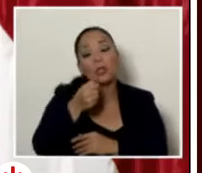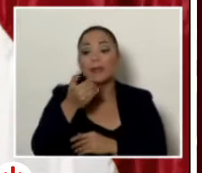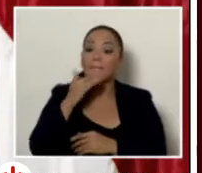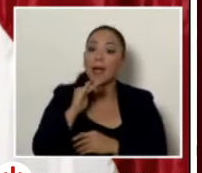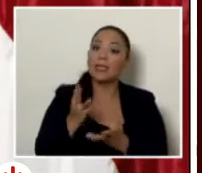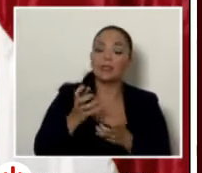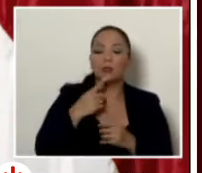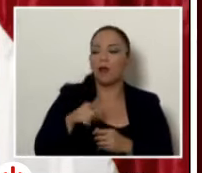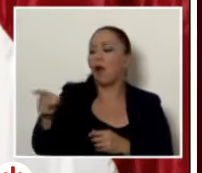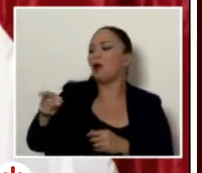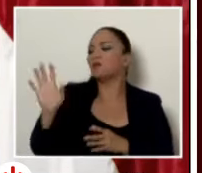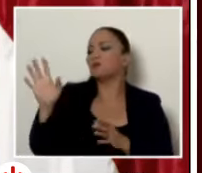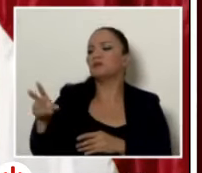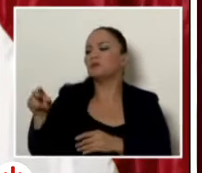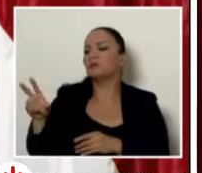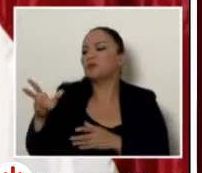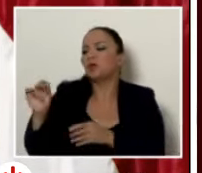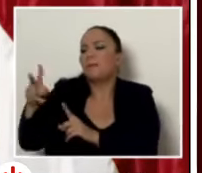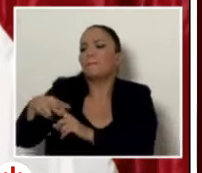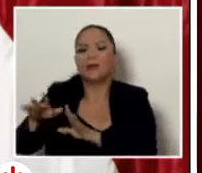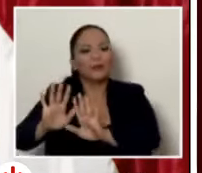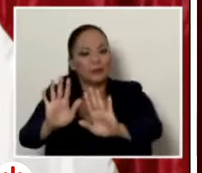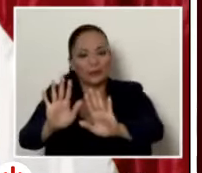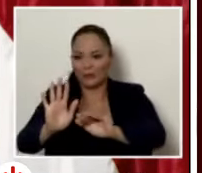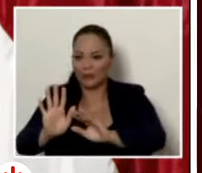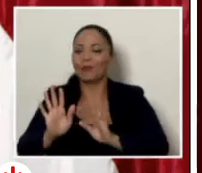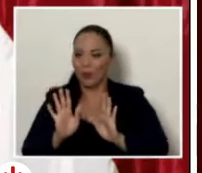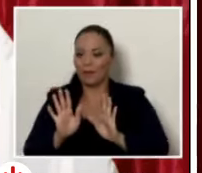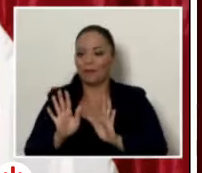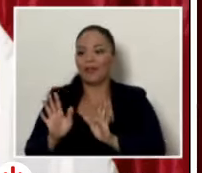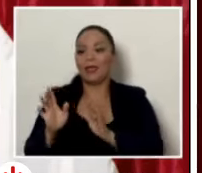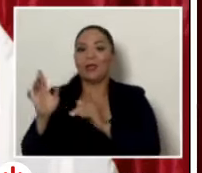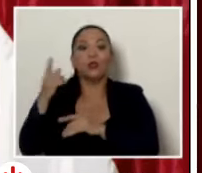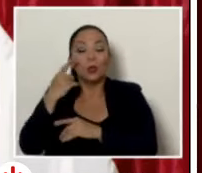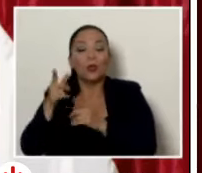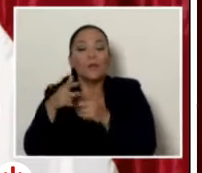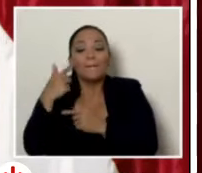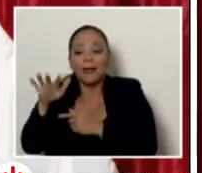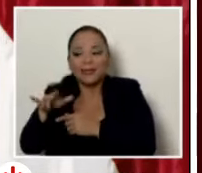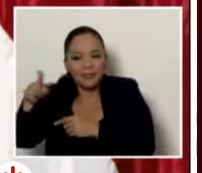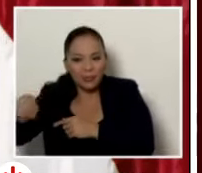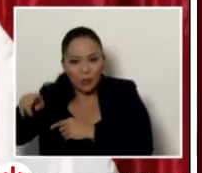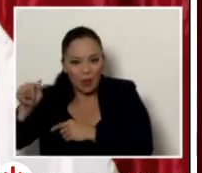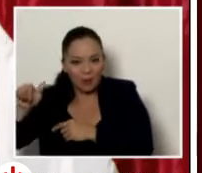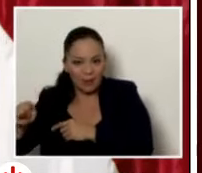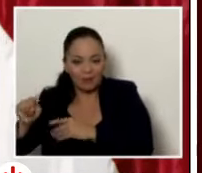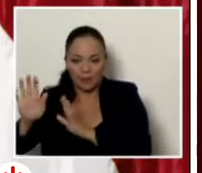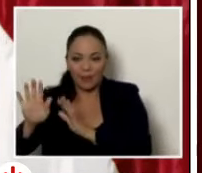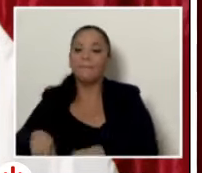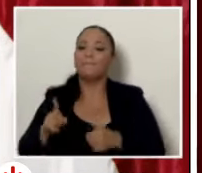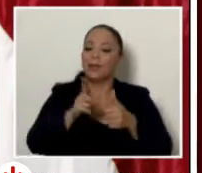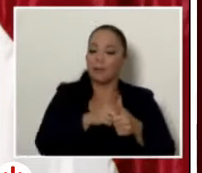prescrito no, no así no son las cosas en el caso del PANI hay una